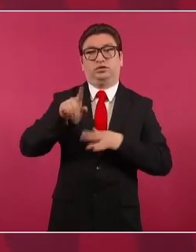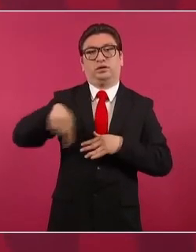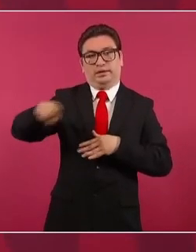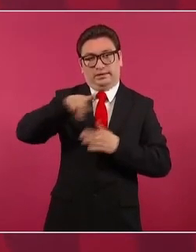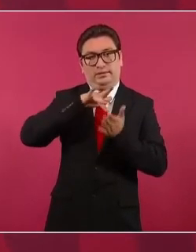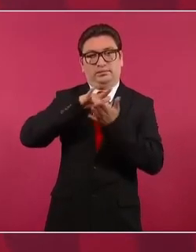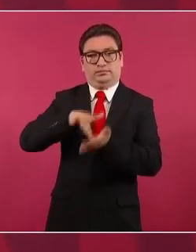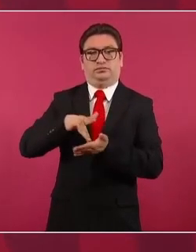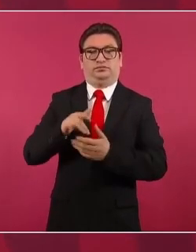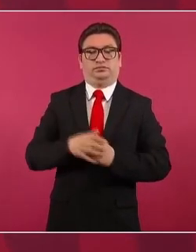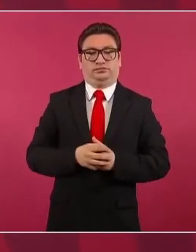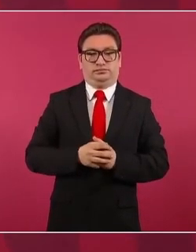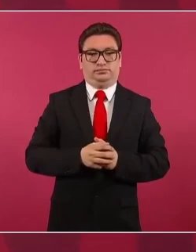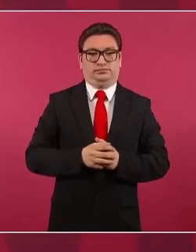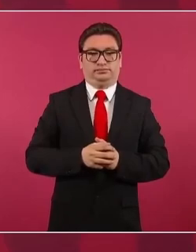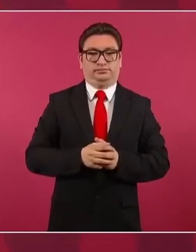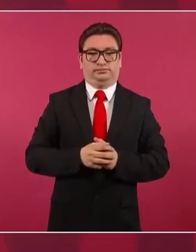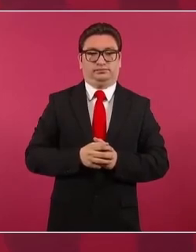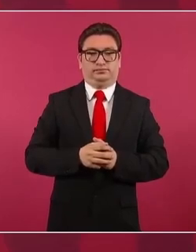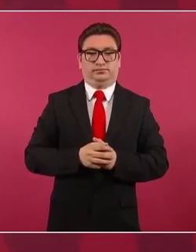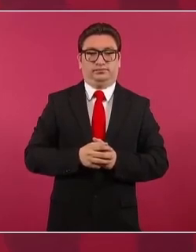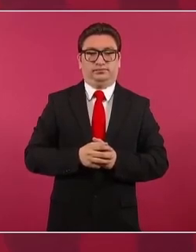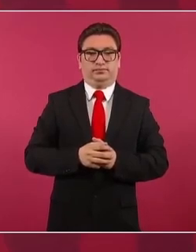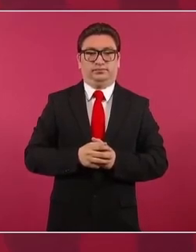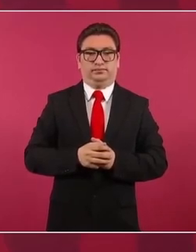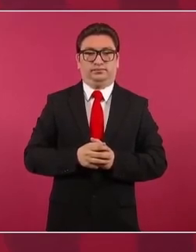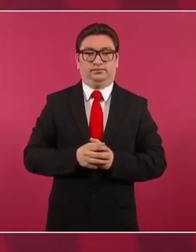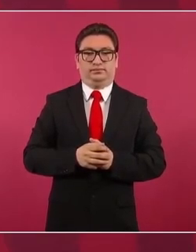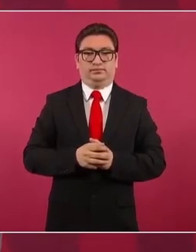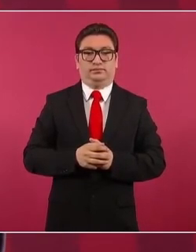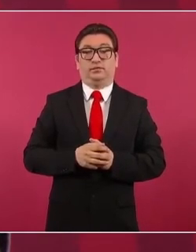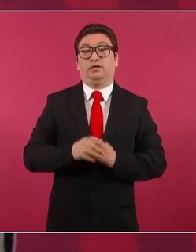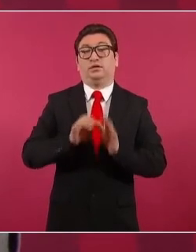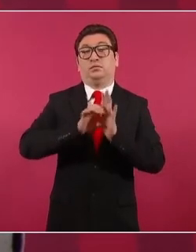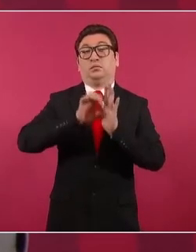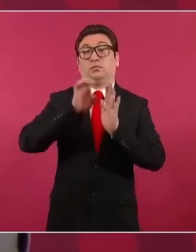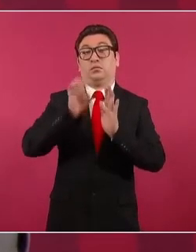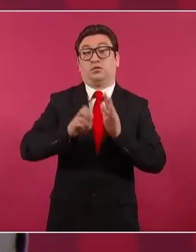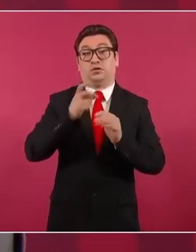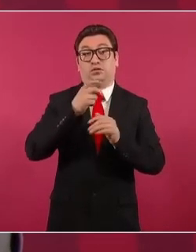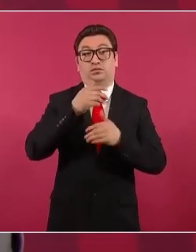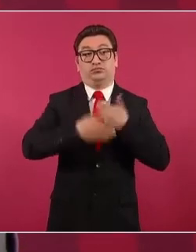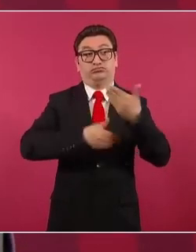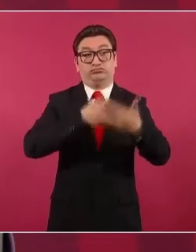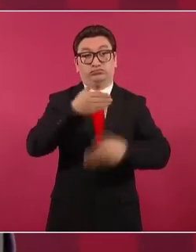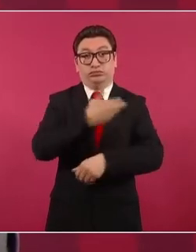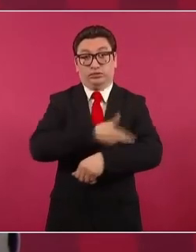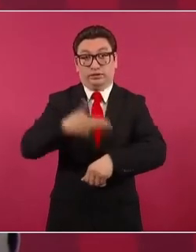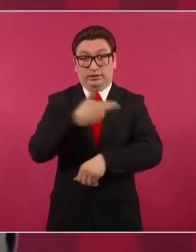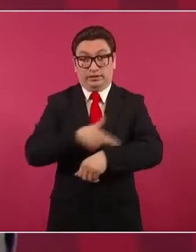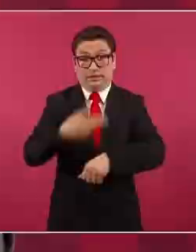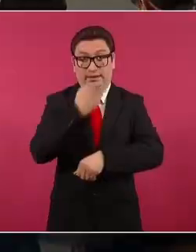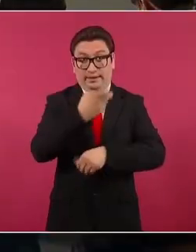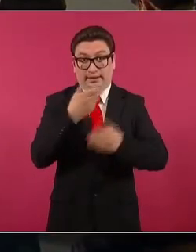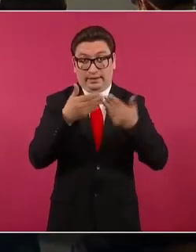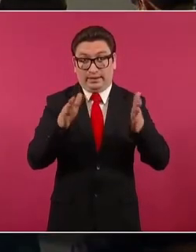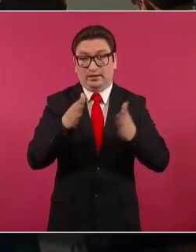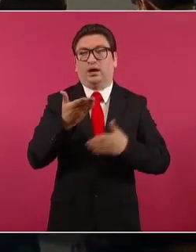y si se abre este mecanismo, pues aprovecharlo,